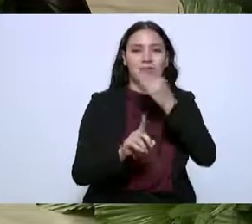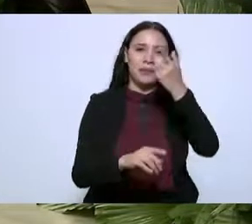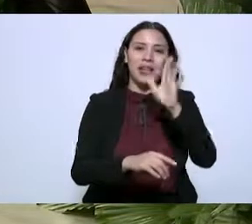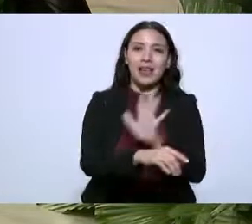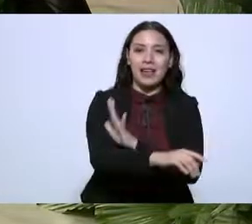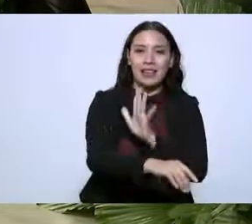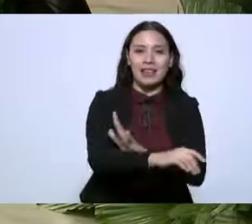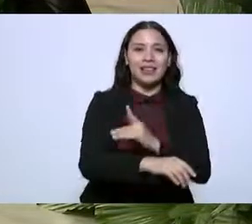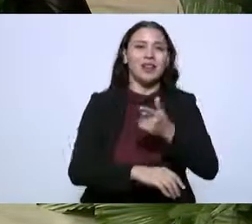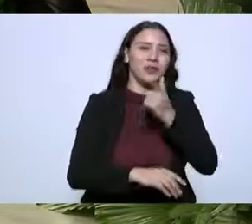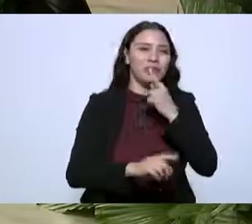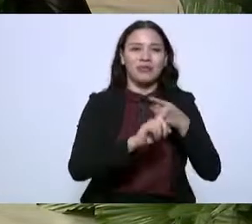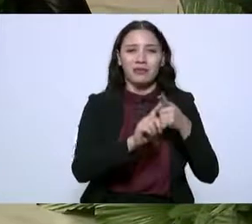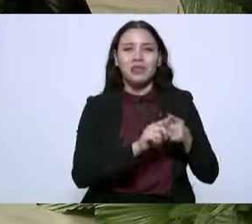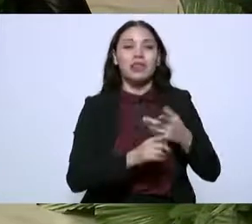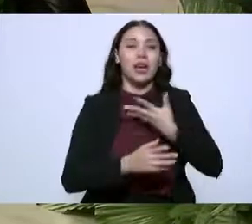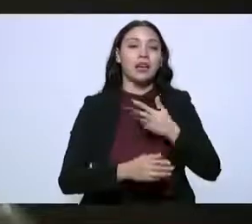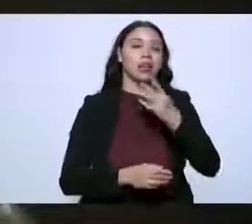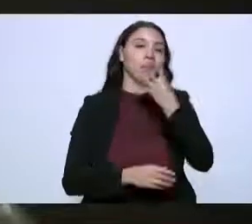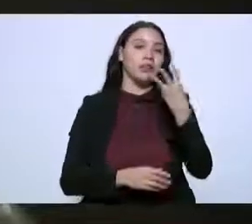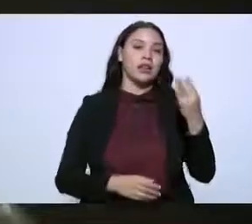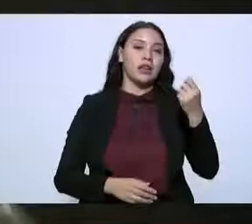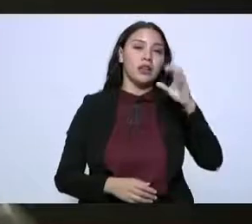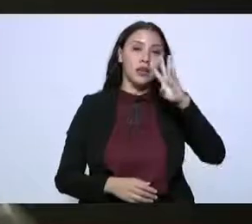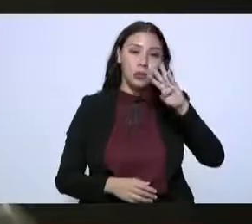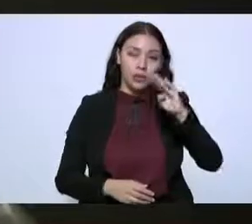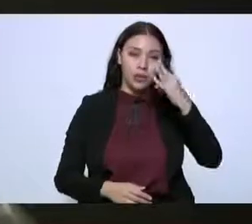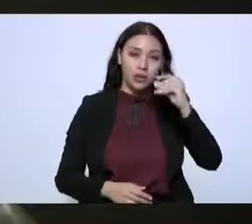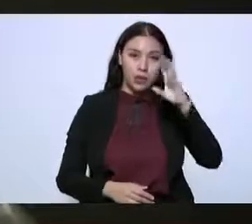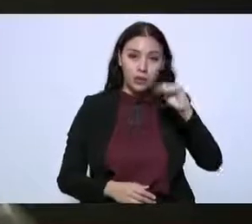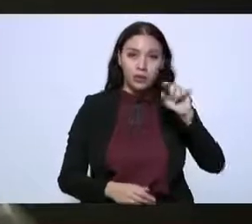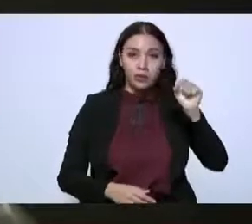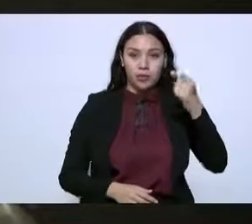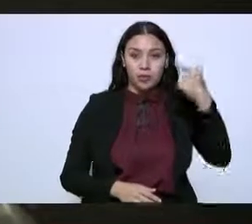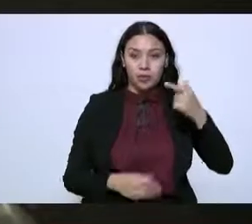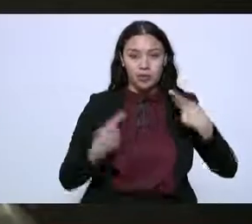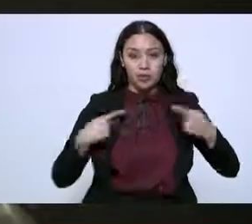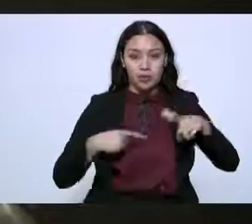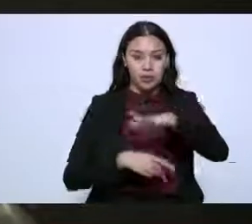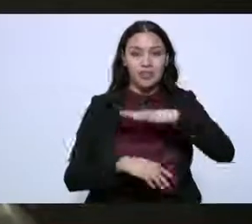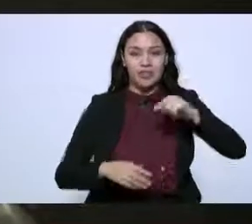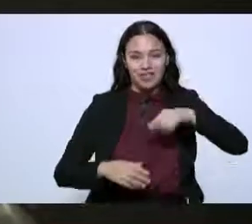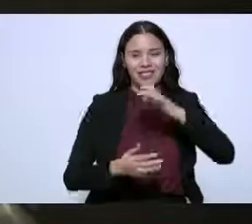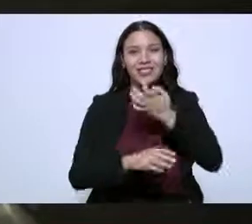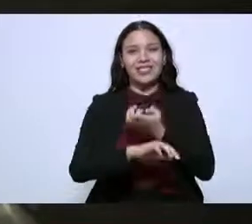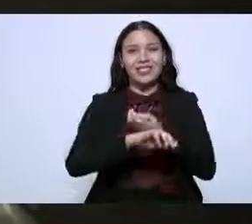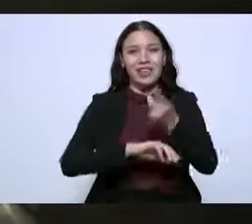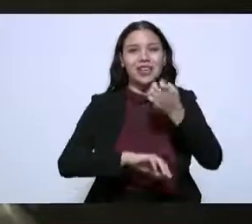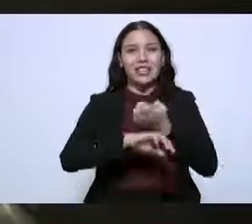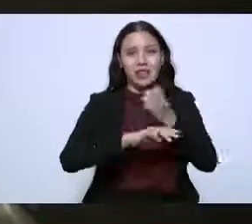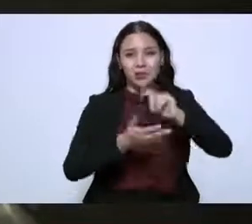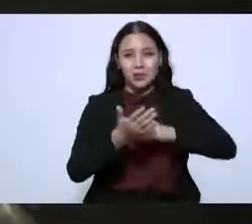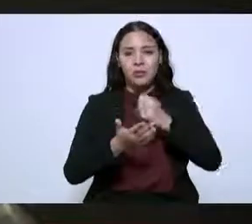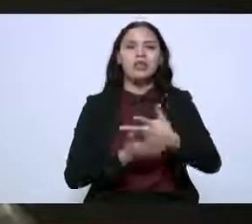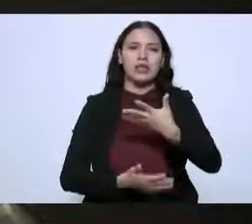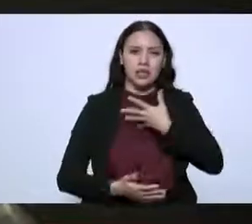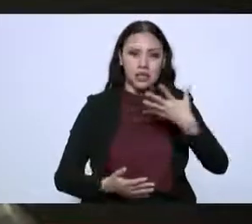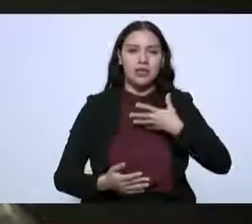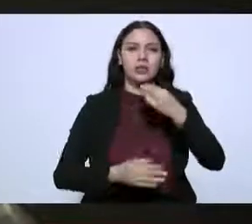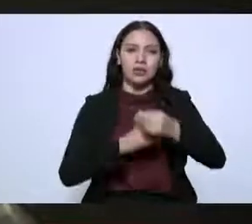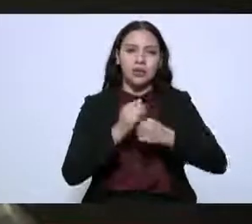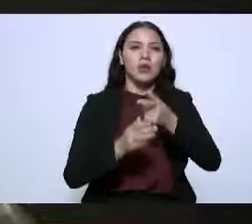reportarle que el 99.7 de la población en Tamaulipas dispone de servicio de energía eléctrica.